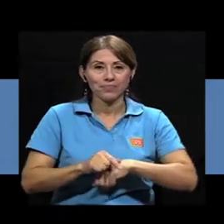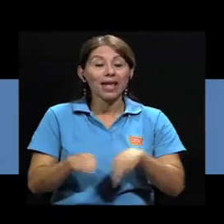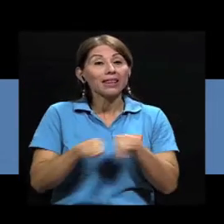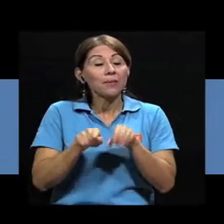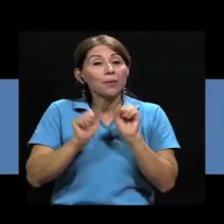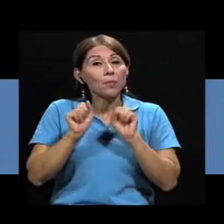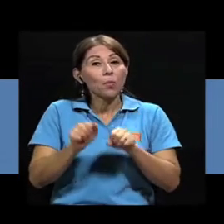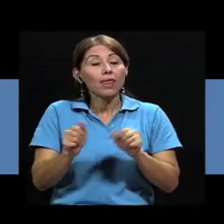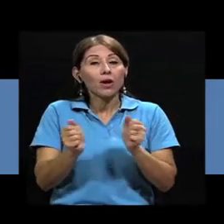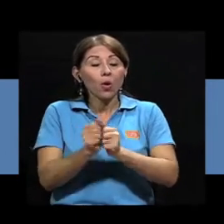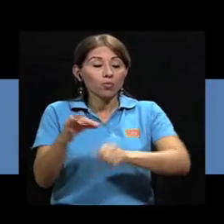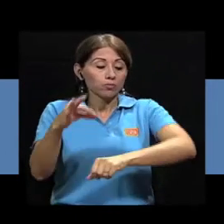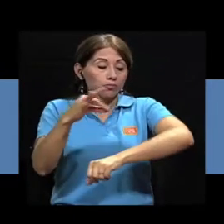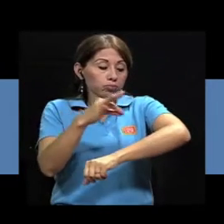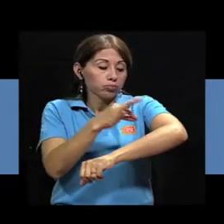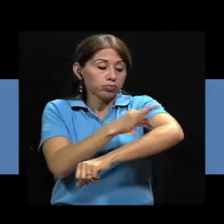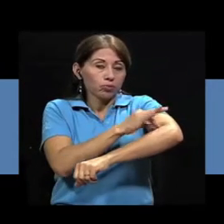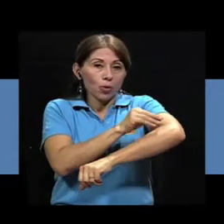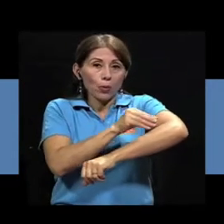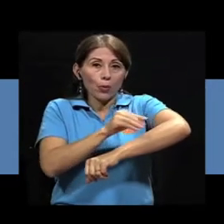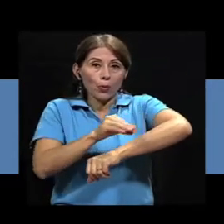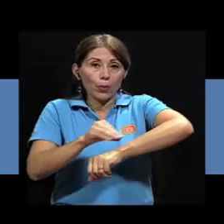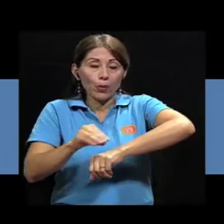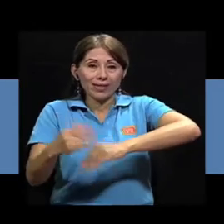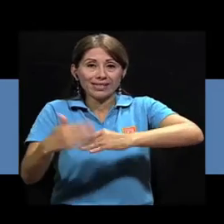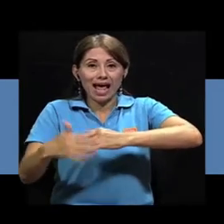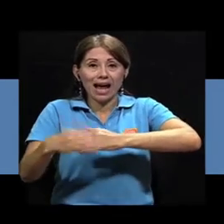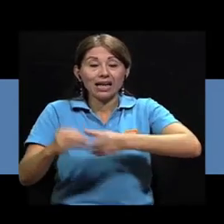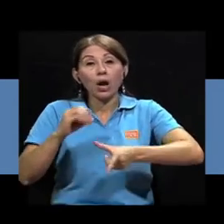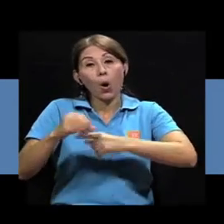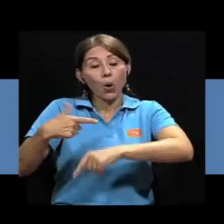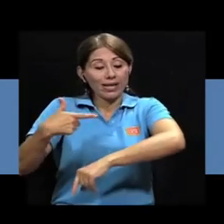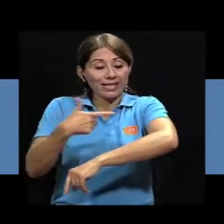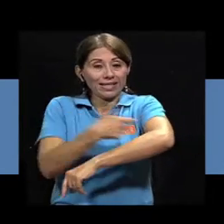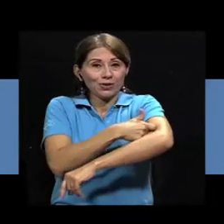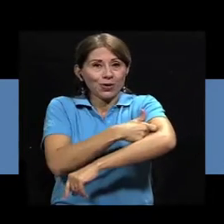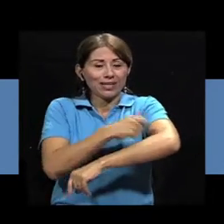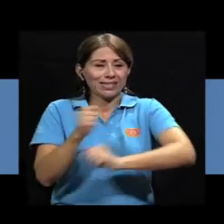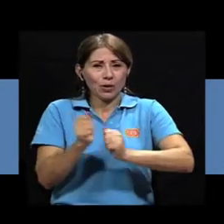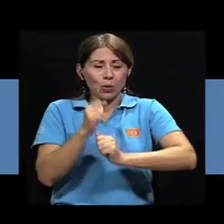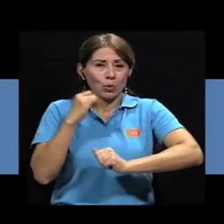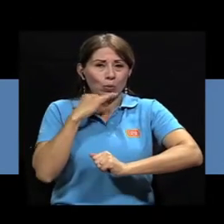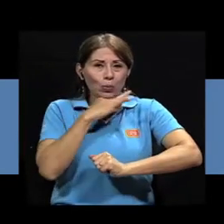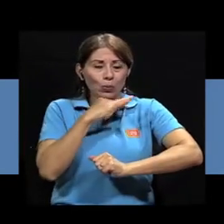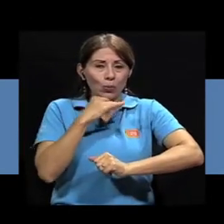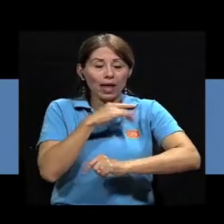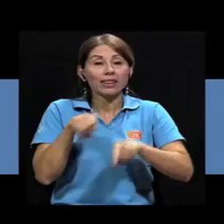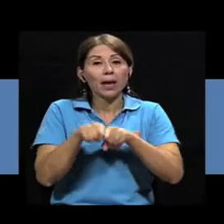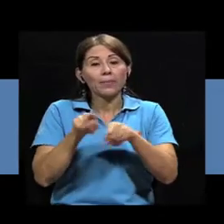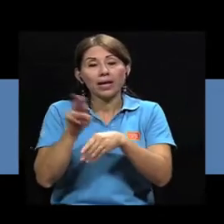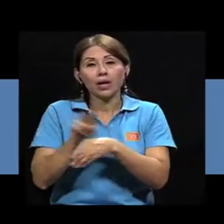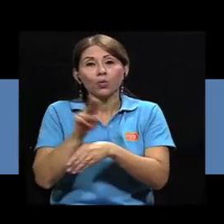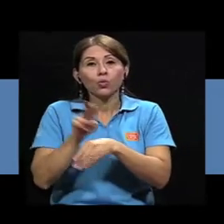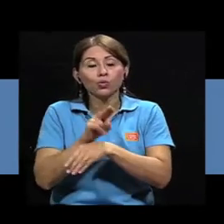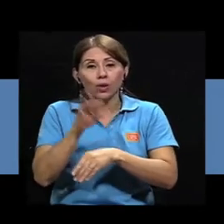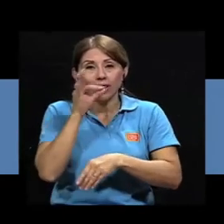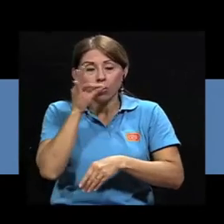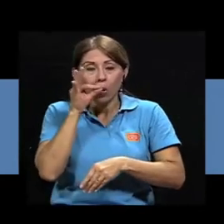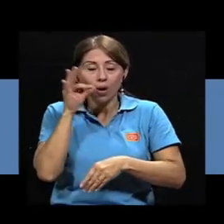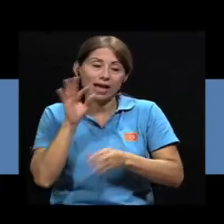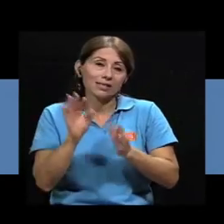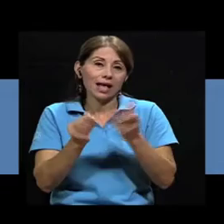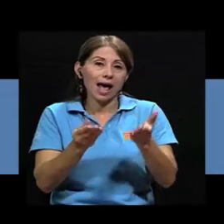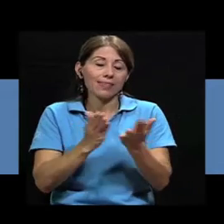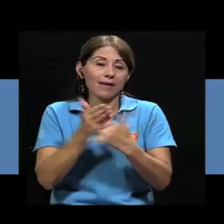transfusiones de sangre e inyecciones con instrumentos contaminados durante intervenciones médicas y el consumo de drogas